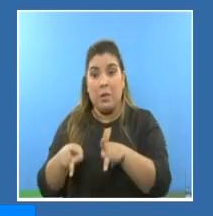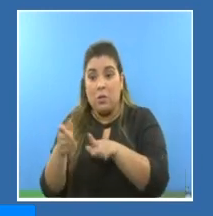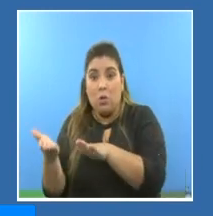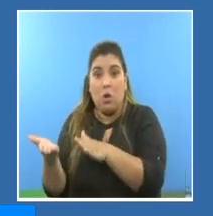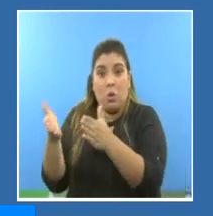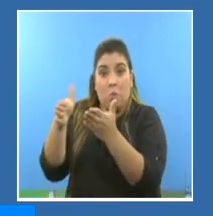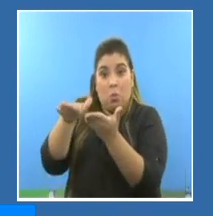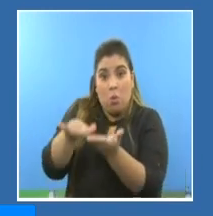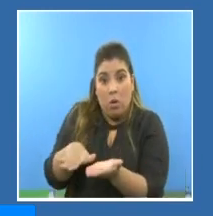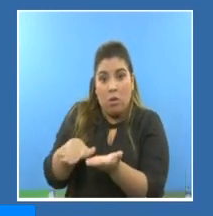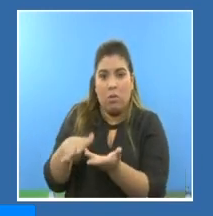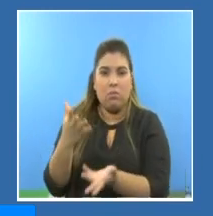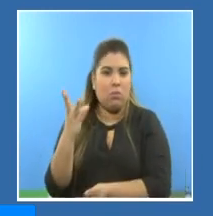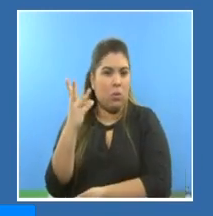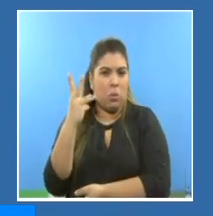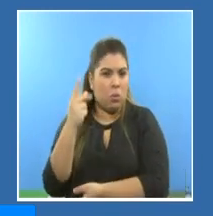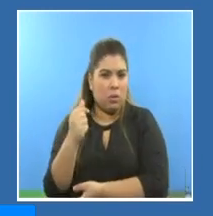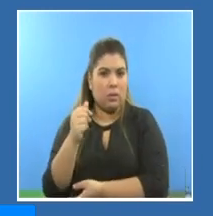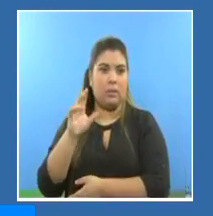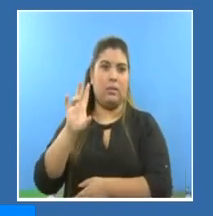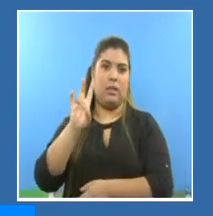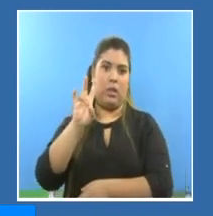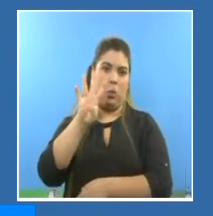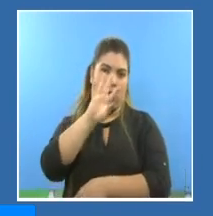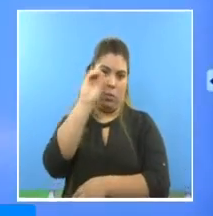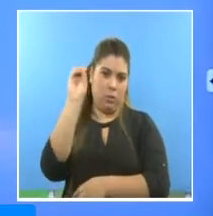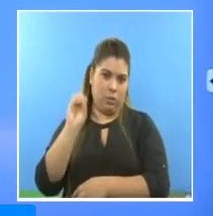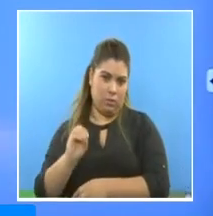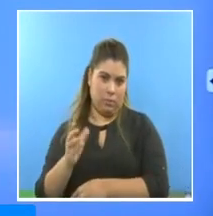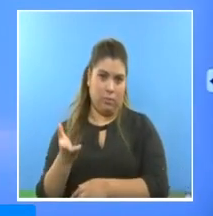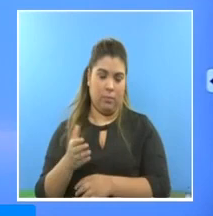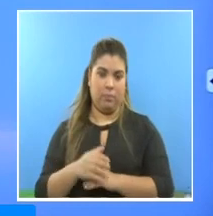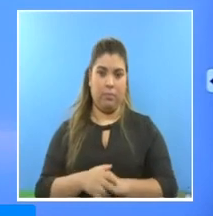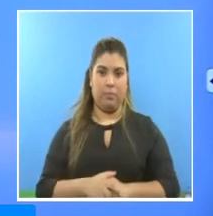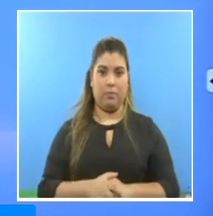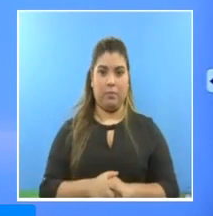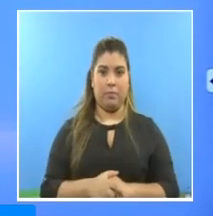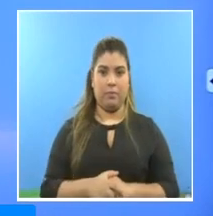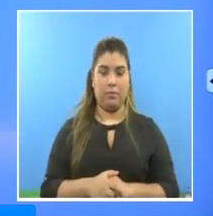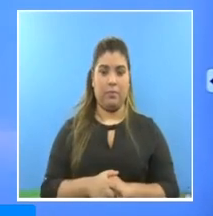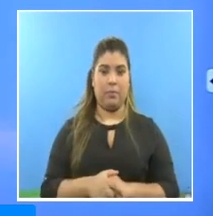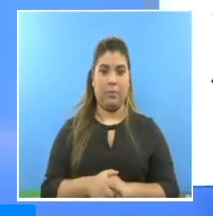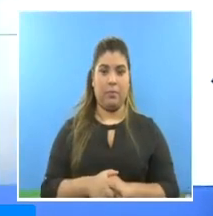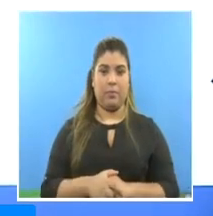corresponden al 74% del total de las mismas.